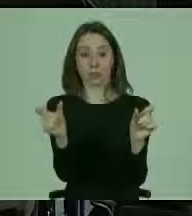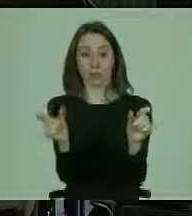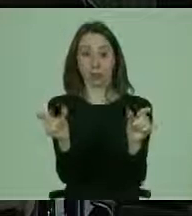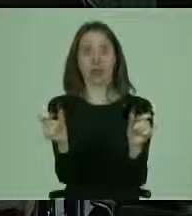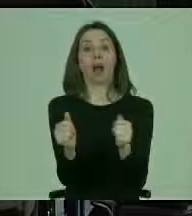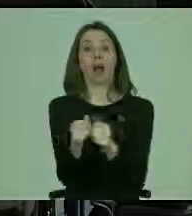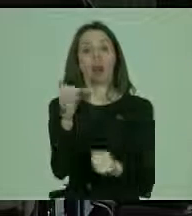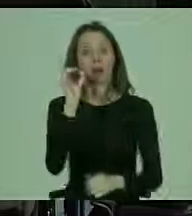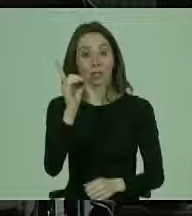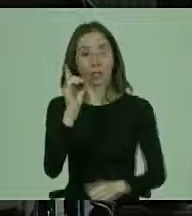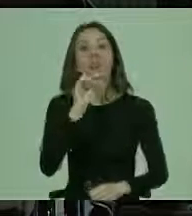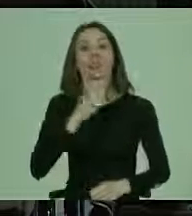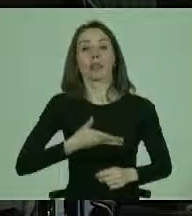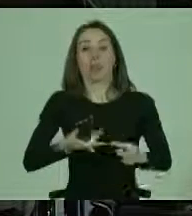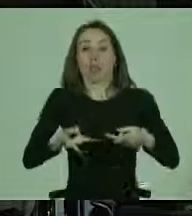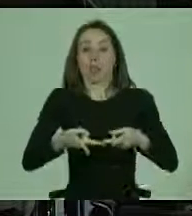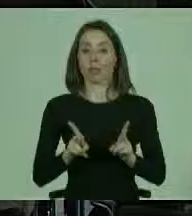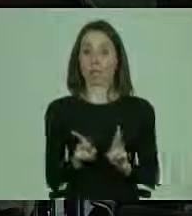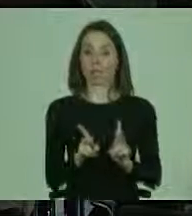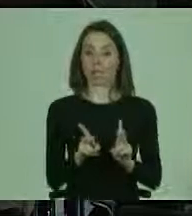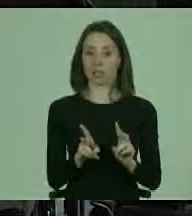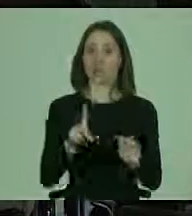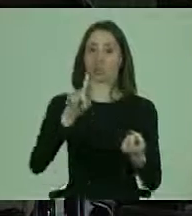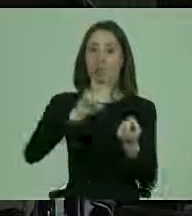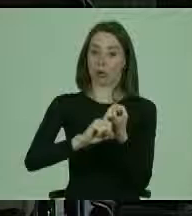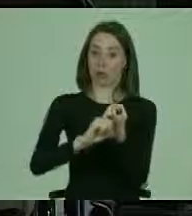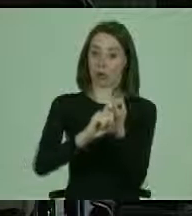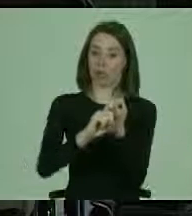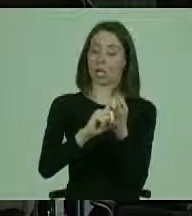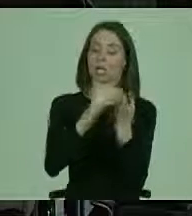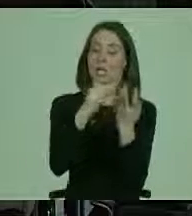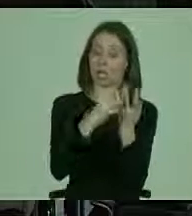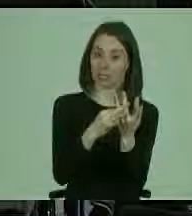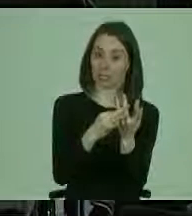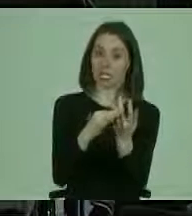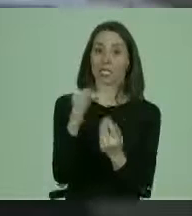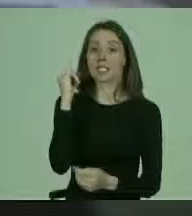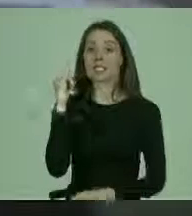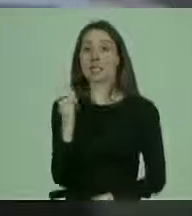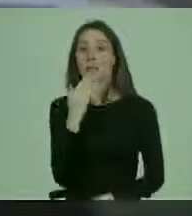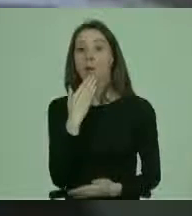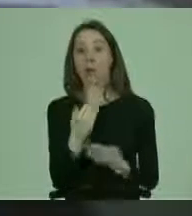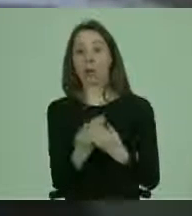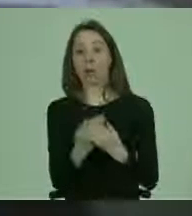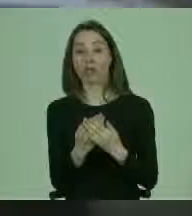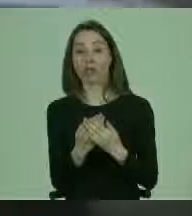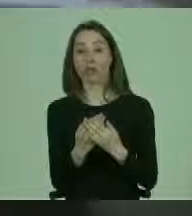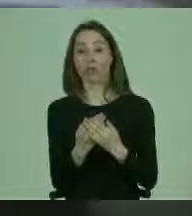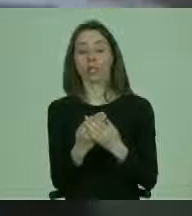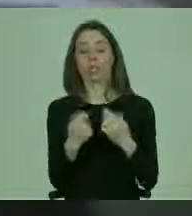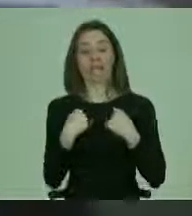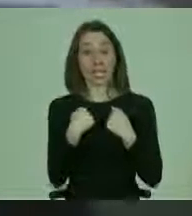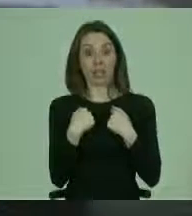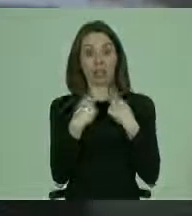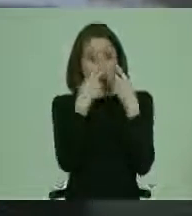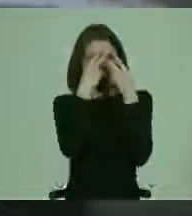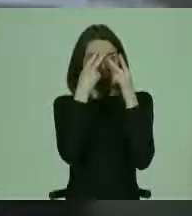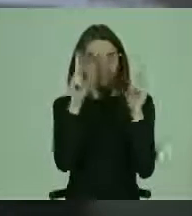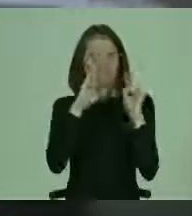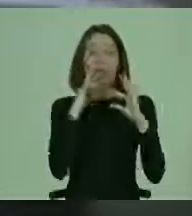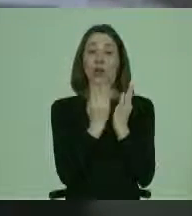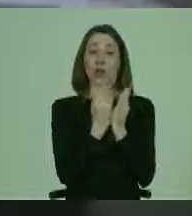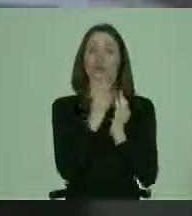tendrán derecho a casarse, siempre y cuando tengan el consentimiento libre y